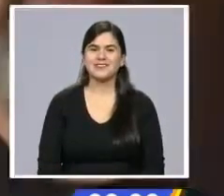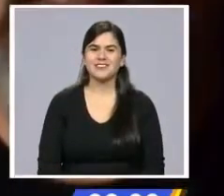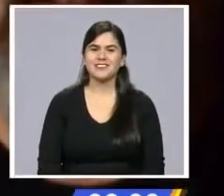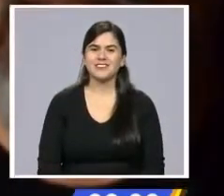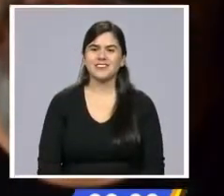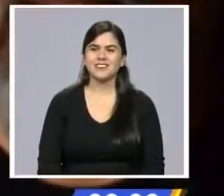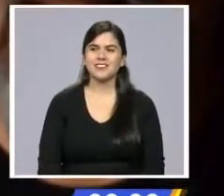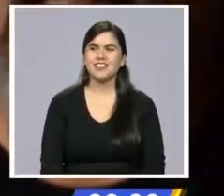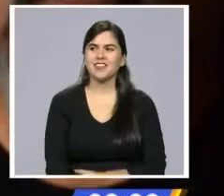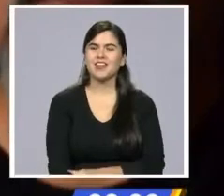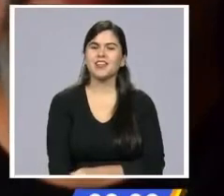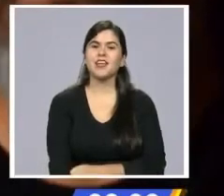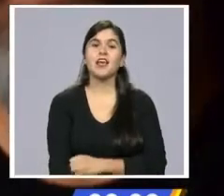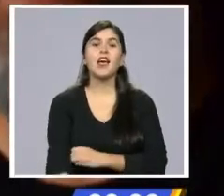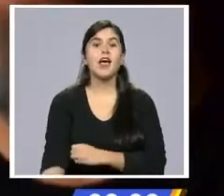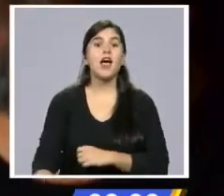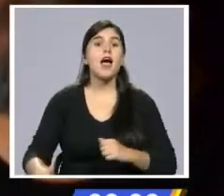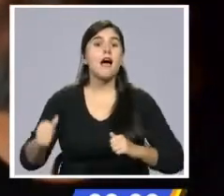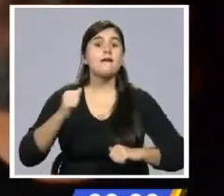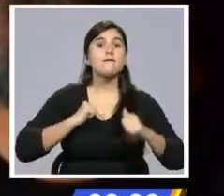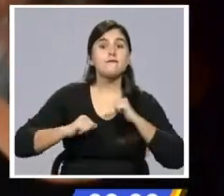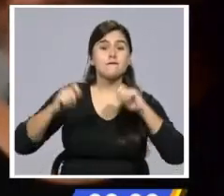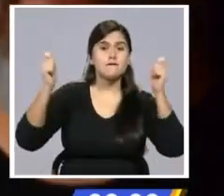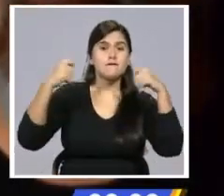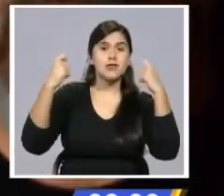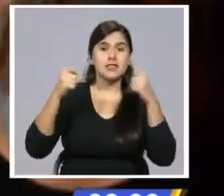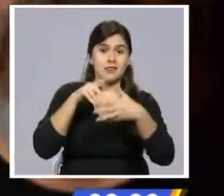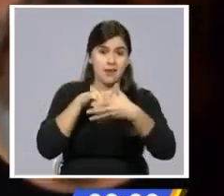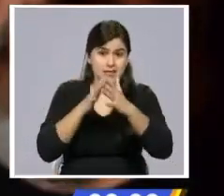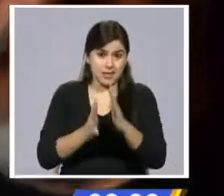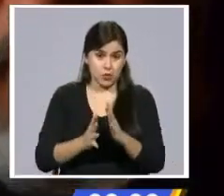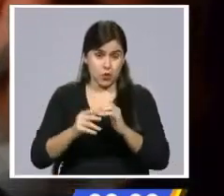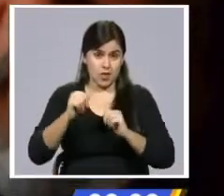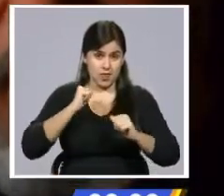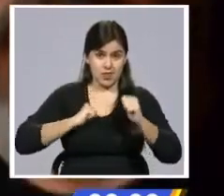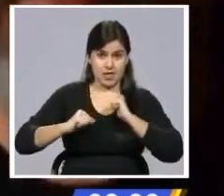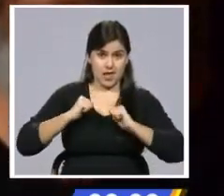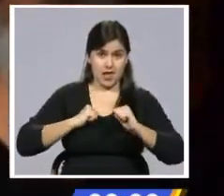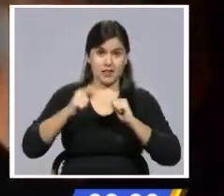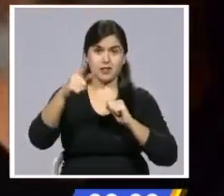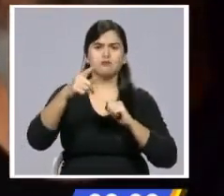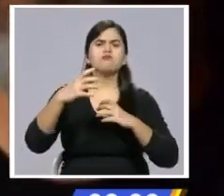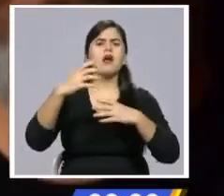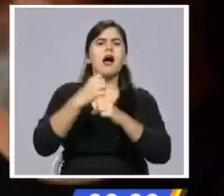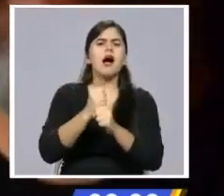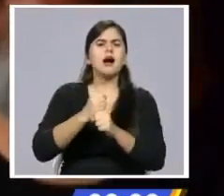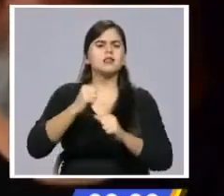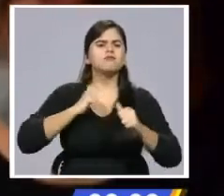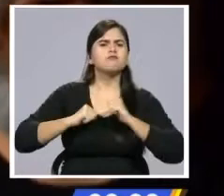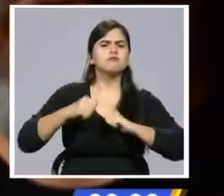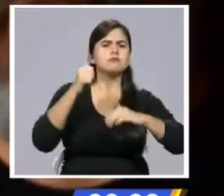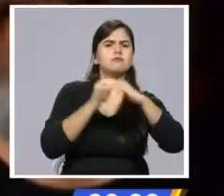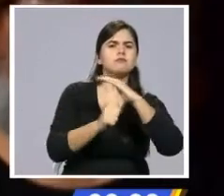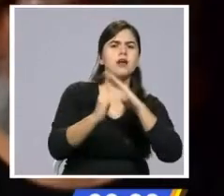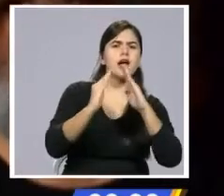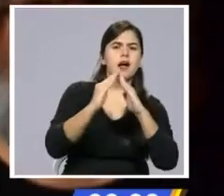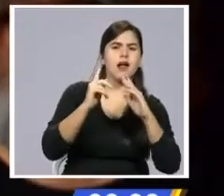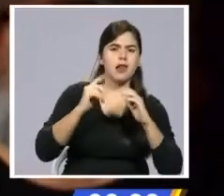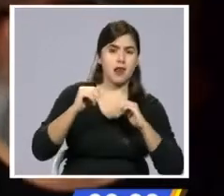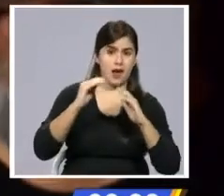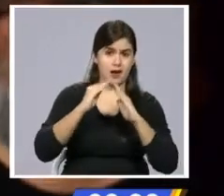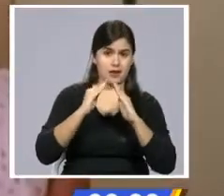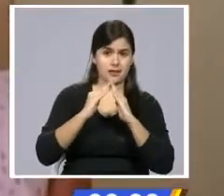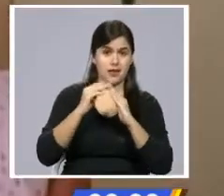El Festival Estudiantil de las Artes invita al estudiantado a hacer obras artísticas desde su casa. Les presento a Elena Angulo desde